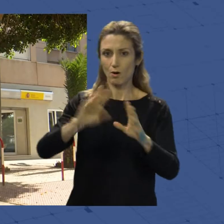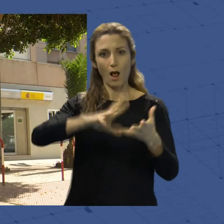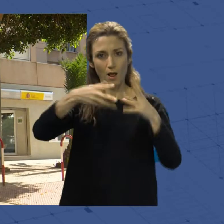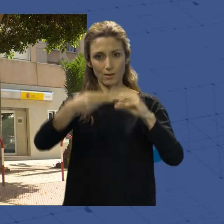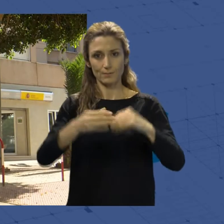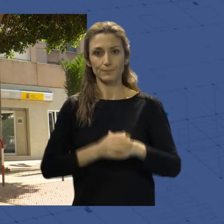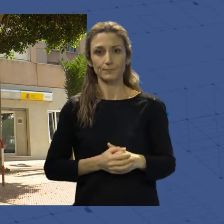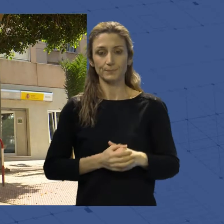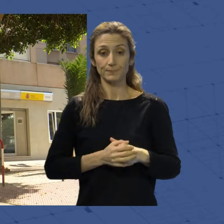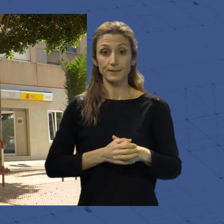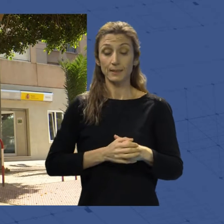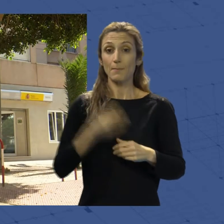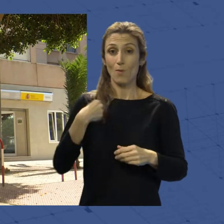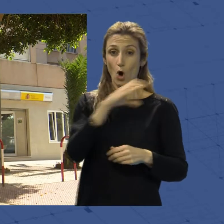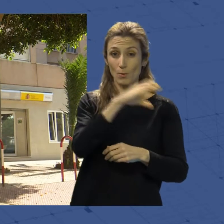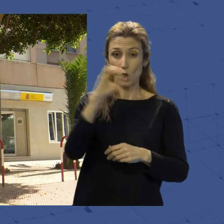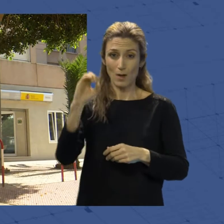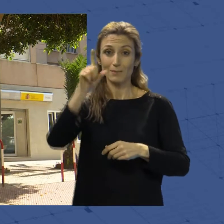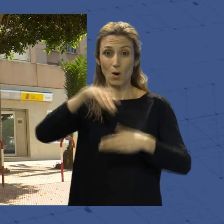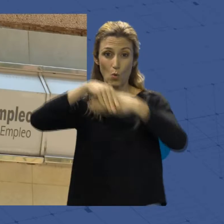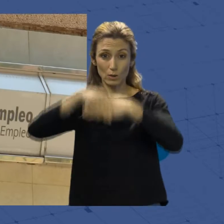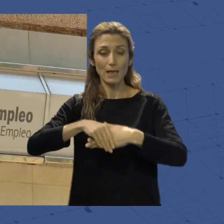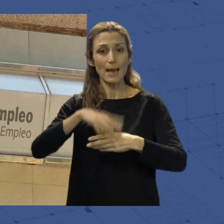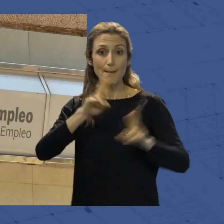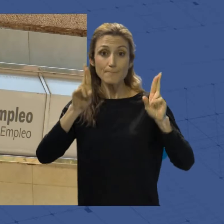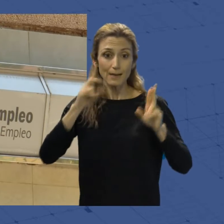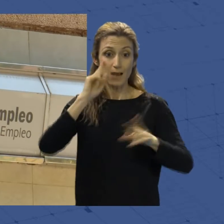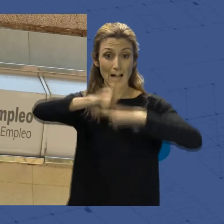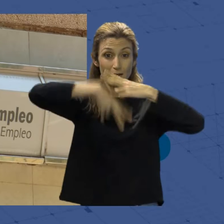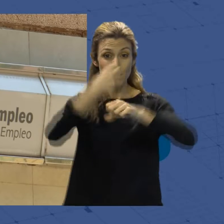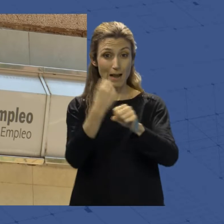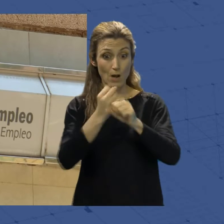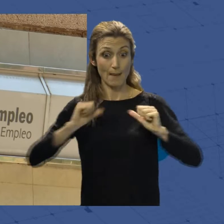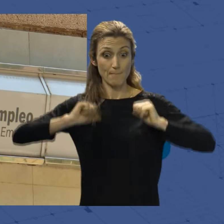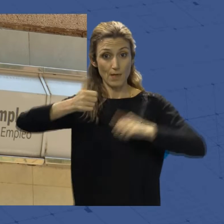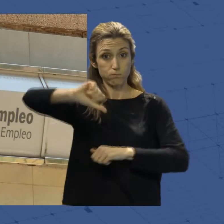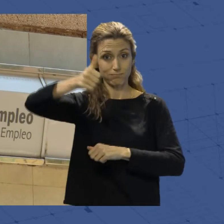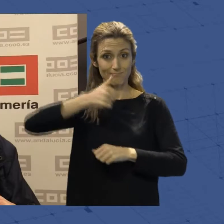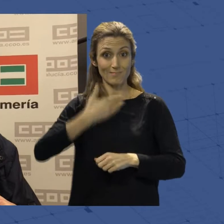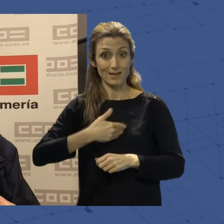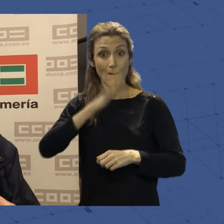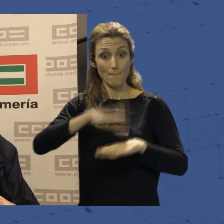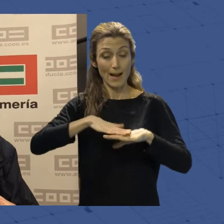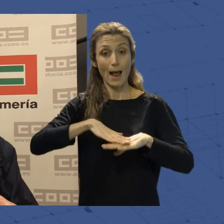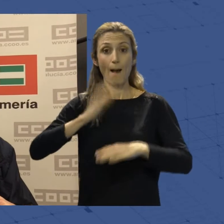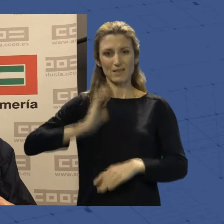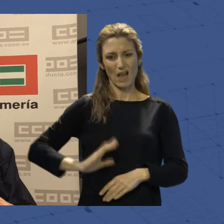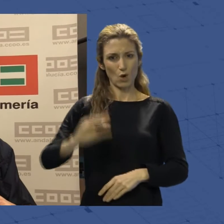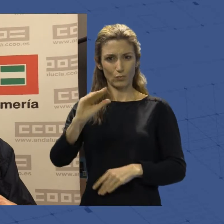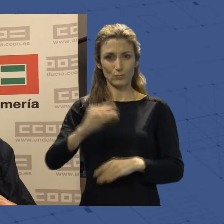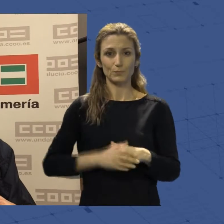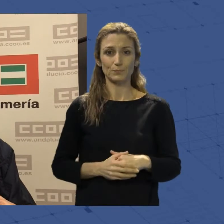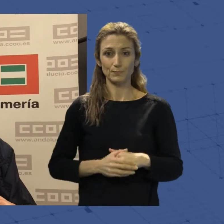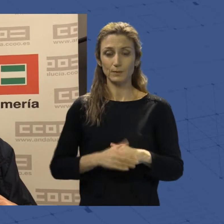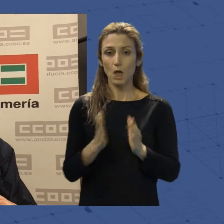Comisiones Obreras y UGT esperan que la reforma laboral sea aprobada mañana y con ella se palíen los bajos salarios. Contamos con los